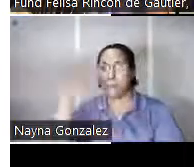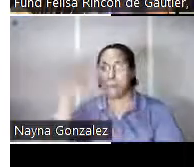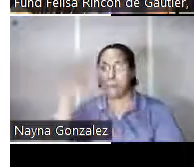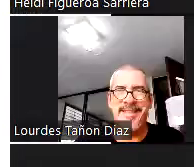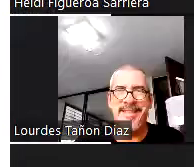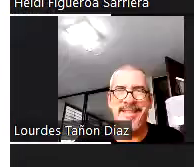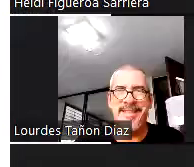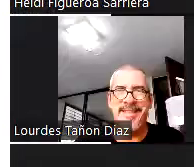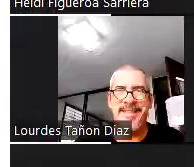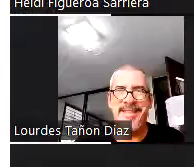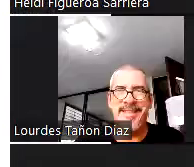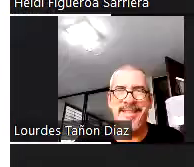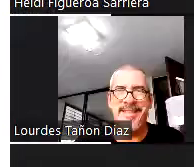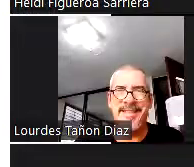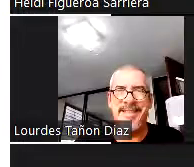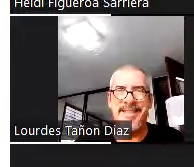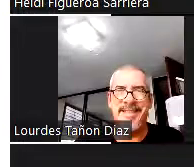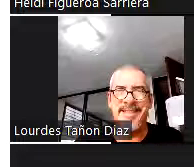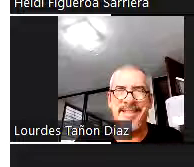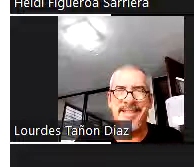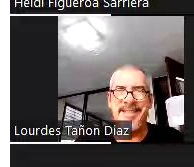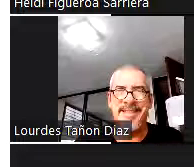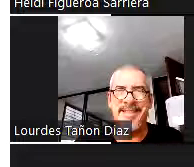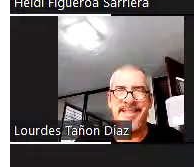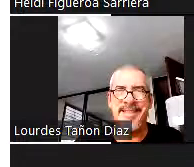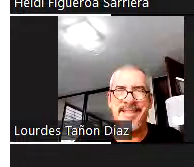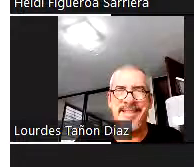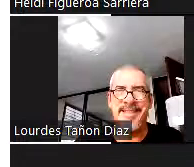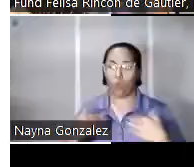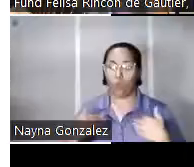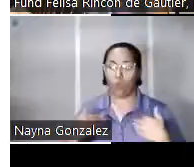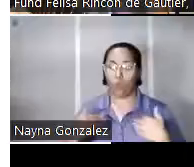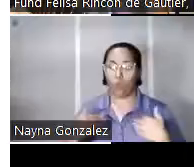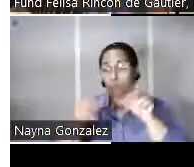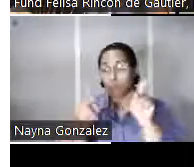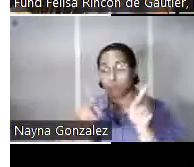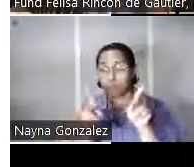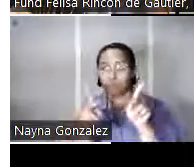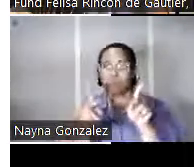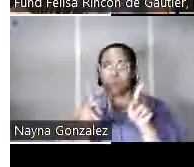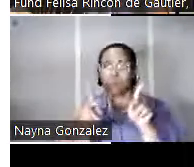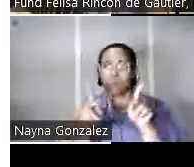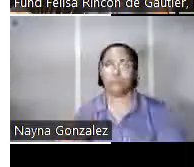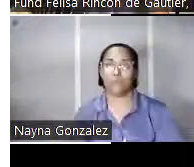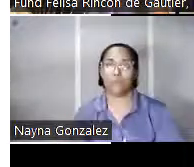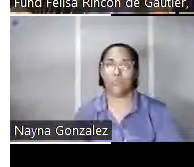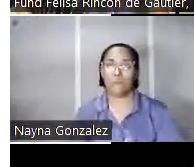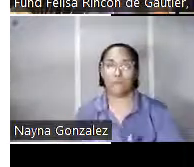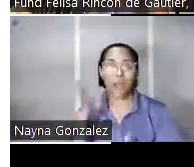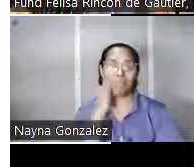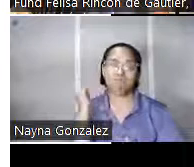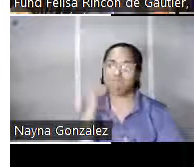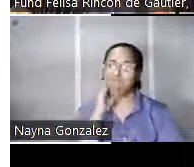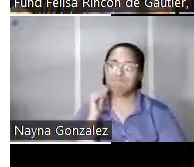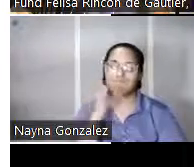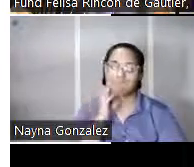Habana en Cuba y tuve la oportunidad entonces y realmente fue una experiencia muy rica de